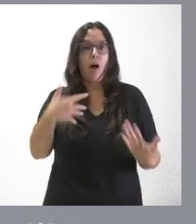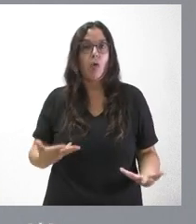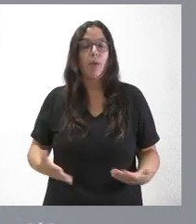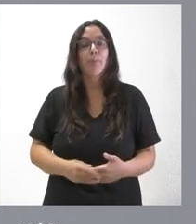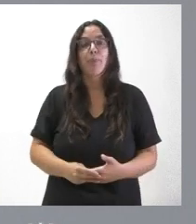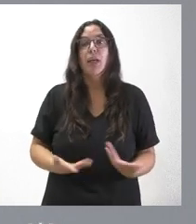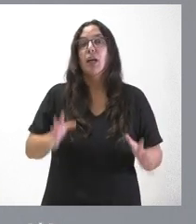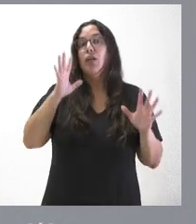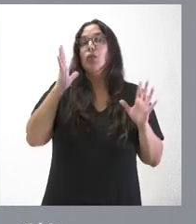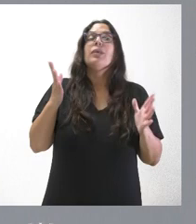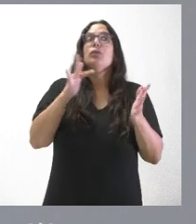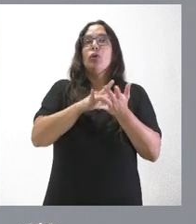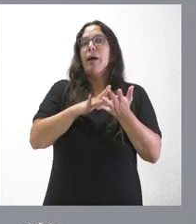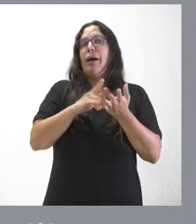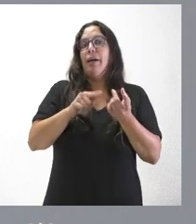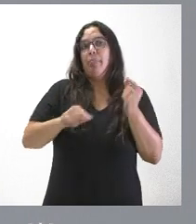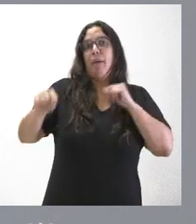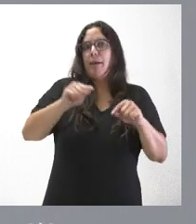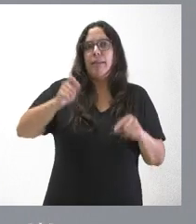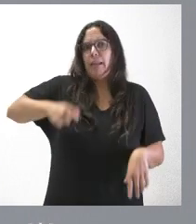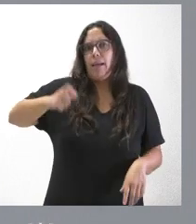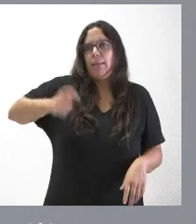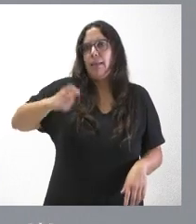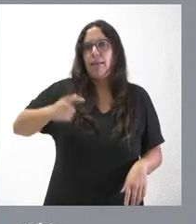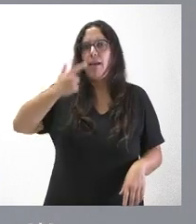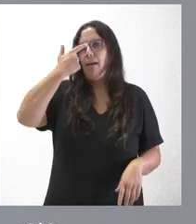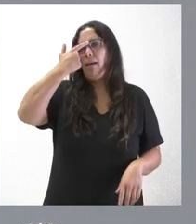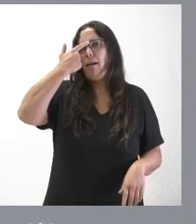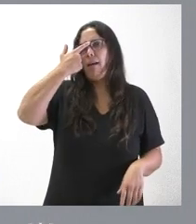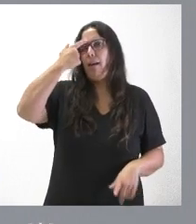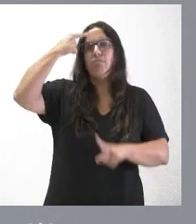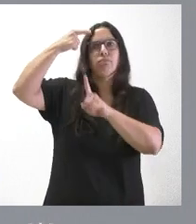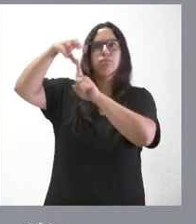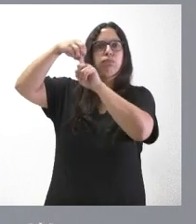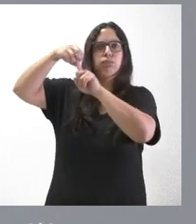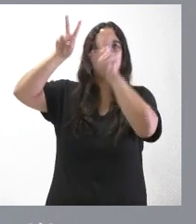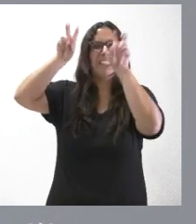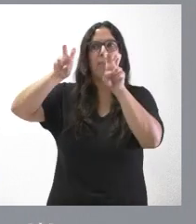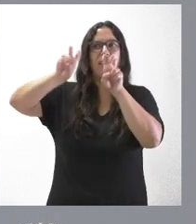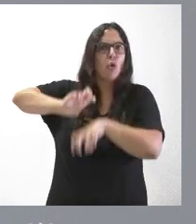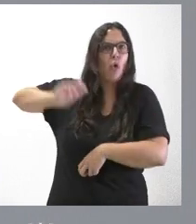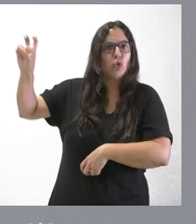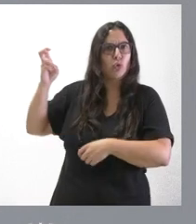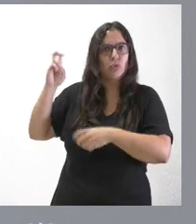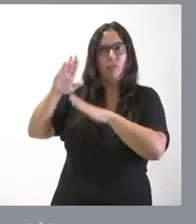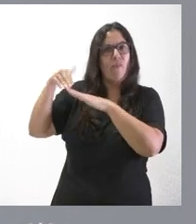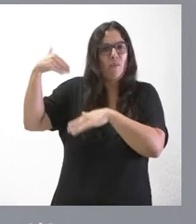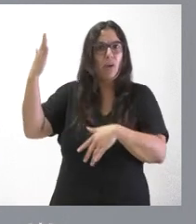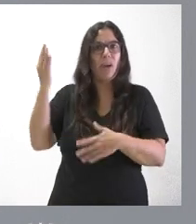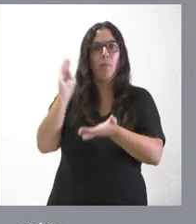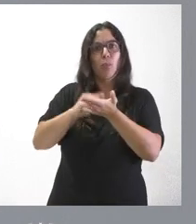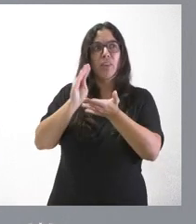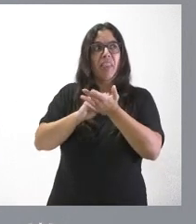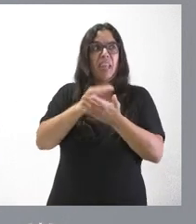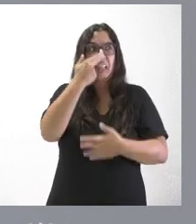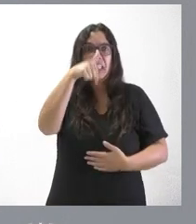lógicamente, vemos en un contexto de debate que está básicamente ocupado en España por cuestiones que poco tienen que ver en muchas ocasiones con el interés